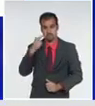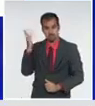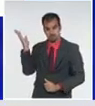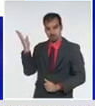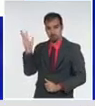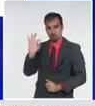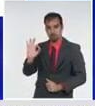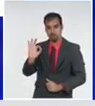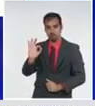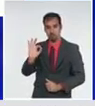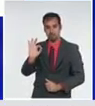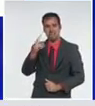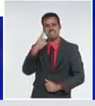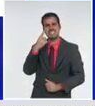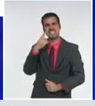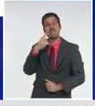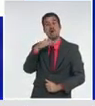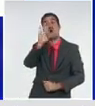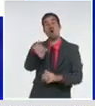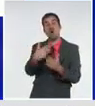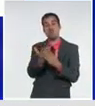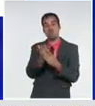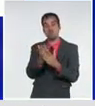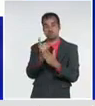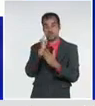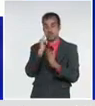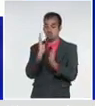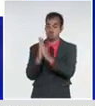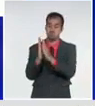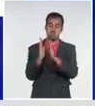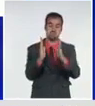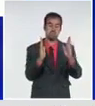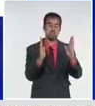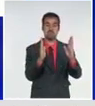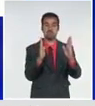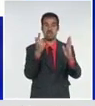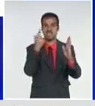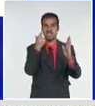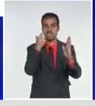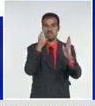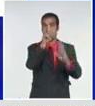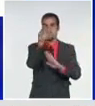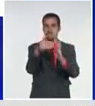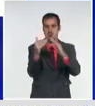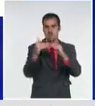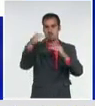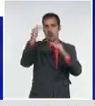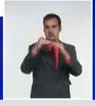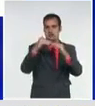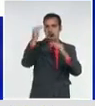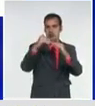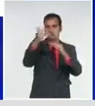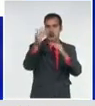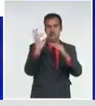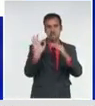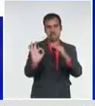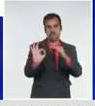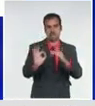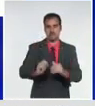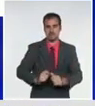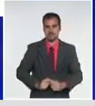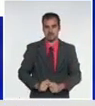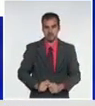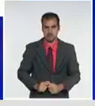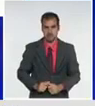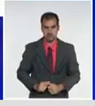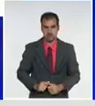los ocho días consecutivos que llevamos por encima de mil en cuanto al número de casos